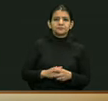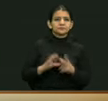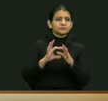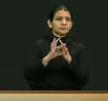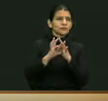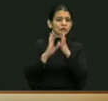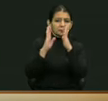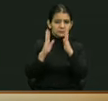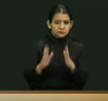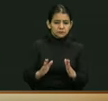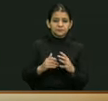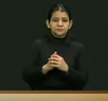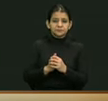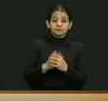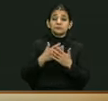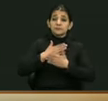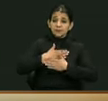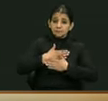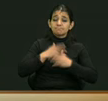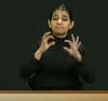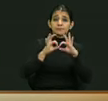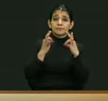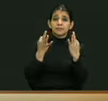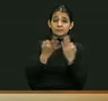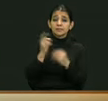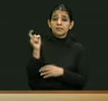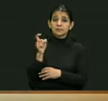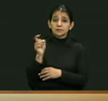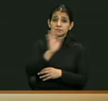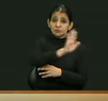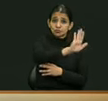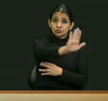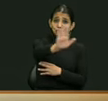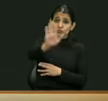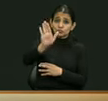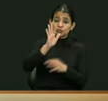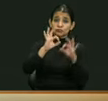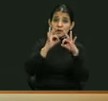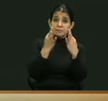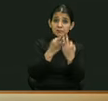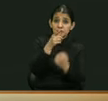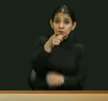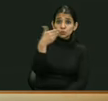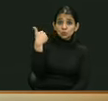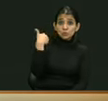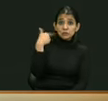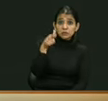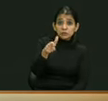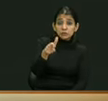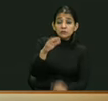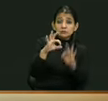Compañeros, por mi familia, por la familia de todos los que tenemos un enfermo